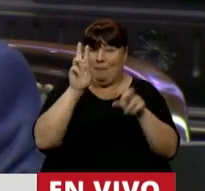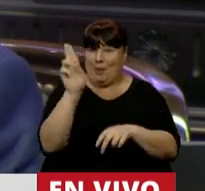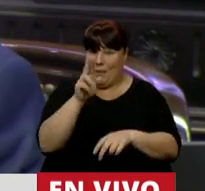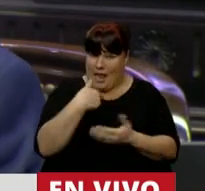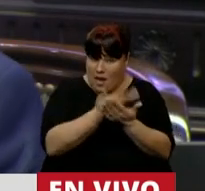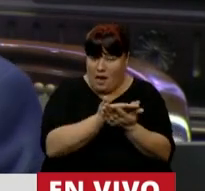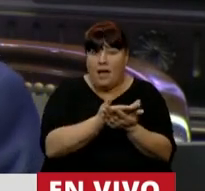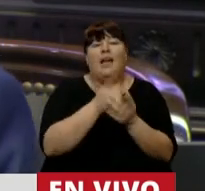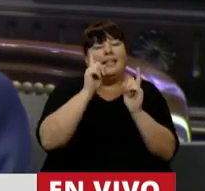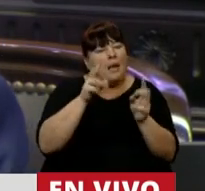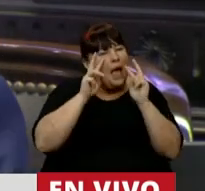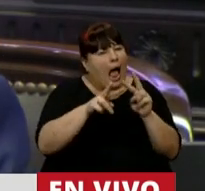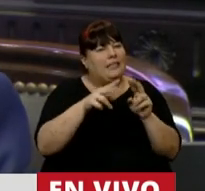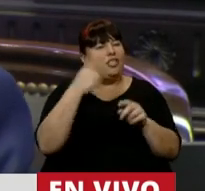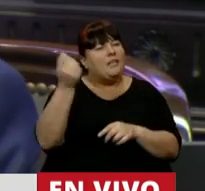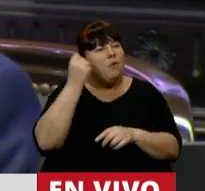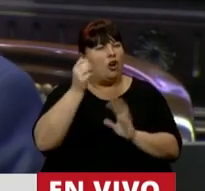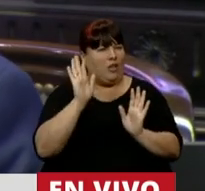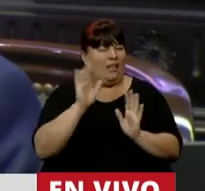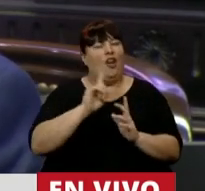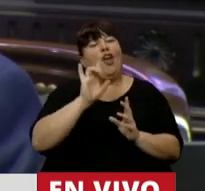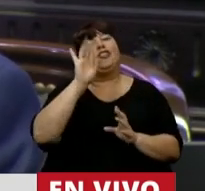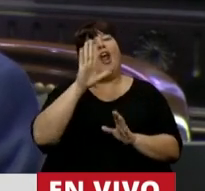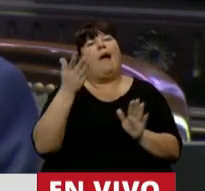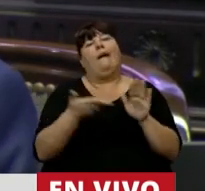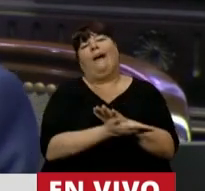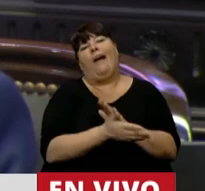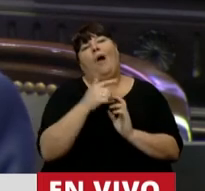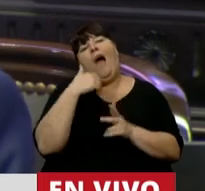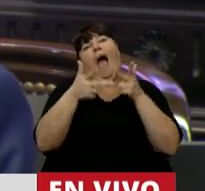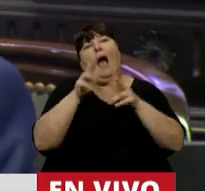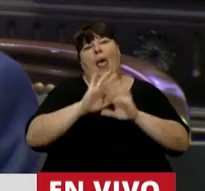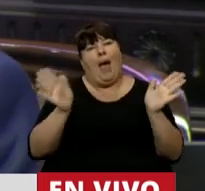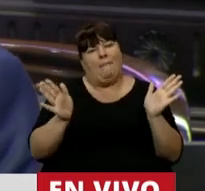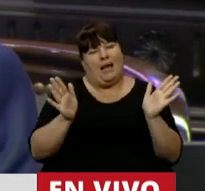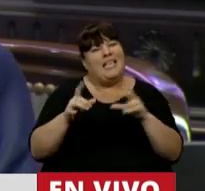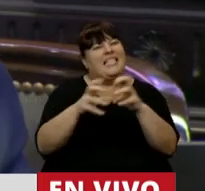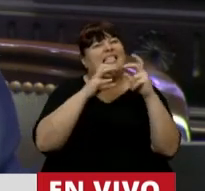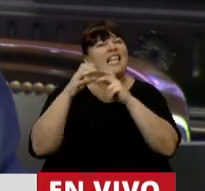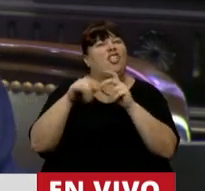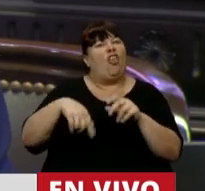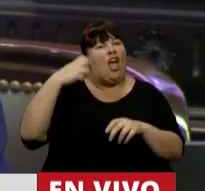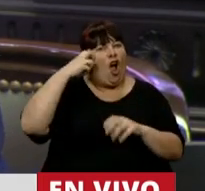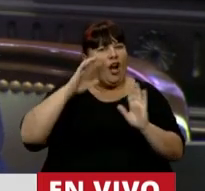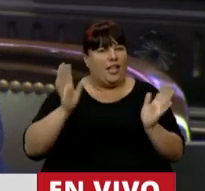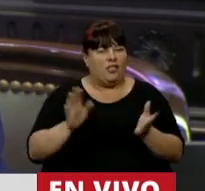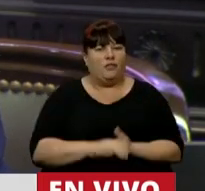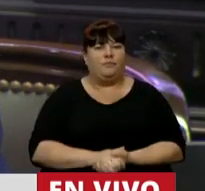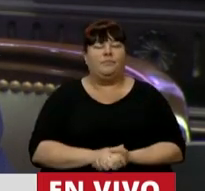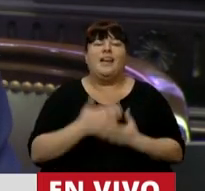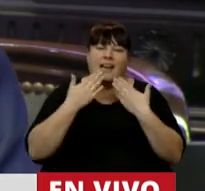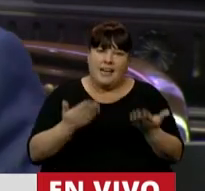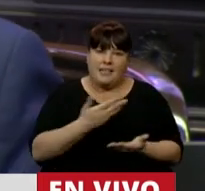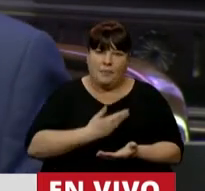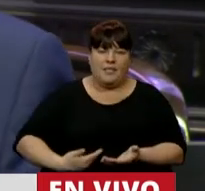privilegio, se le dé la importancia que tiene y no quede solamente como una mención más en una sesión legislativa de este tiempo.